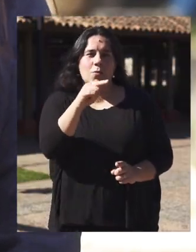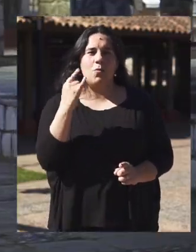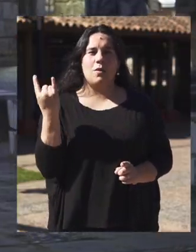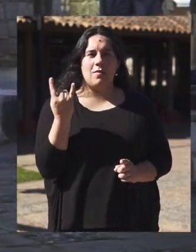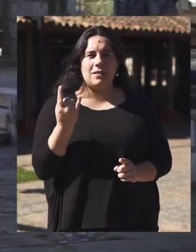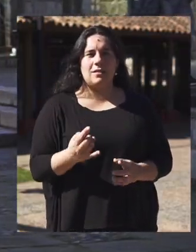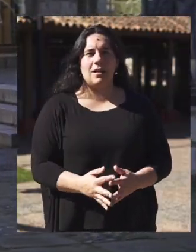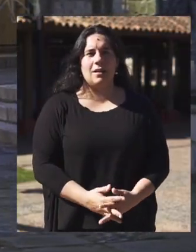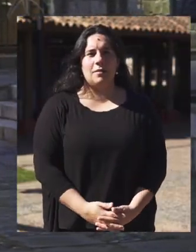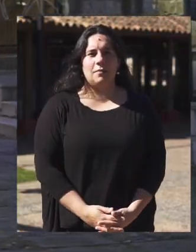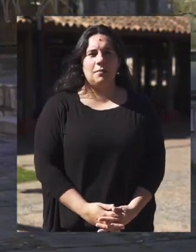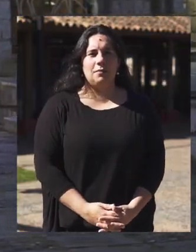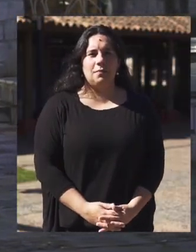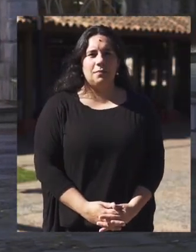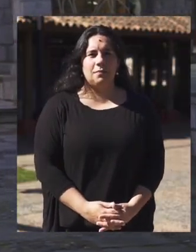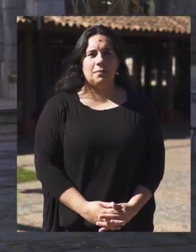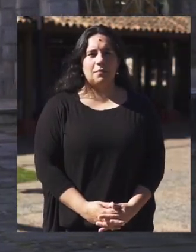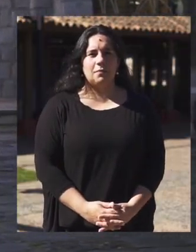universidad.